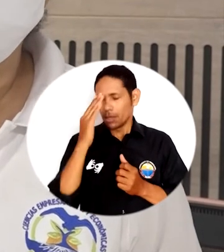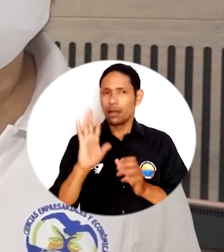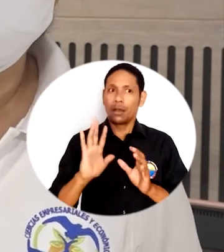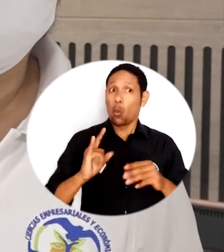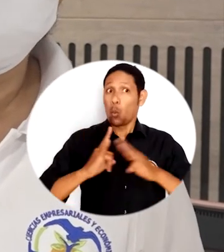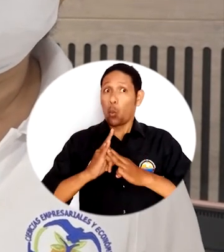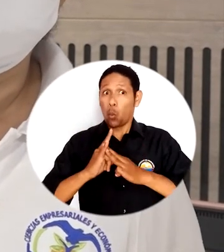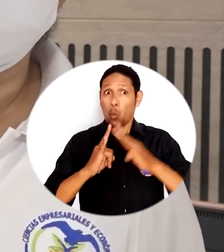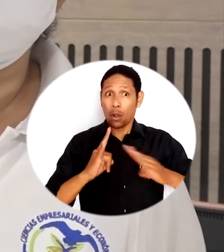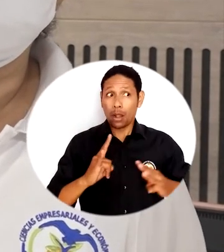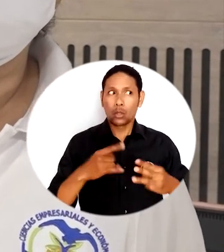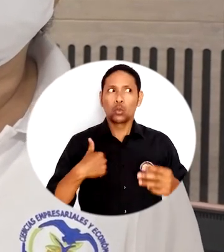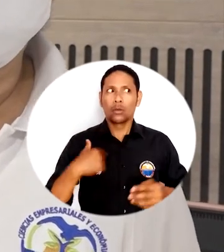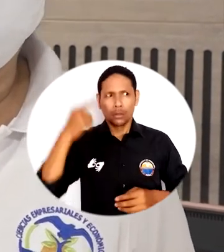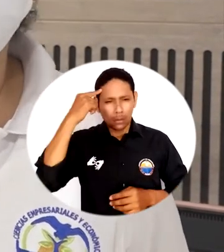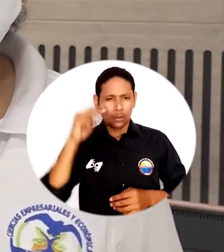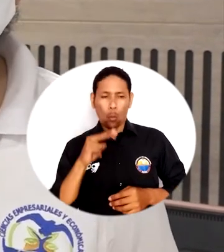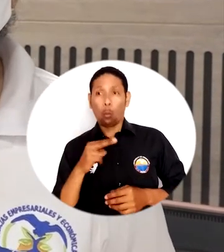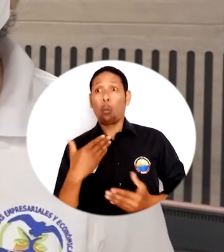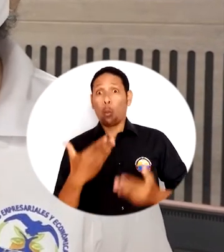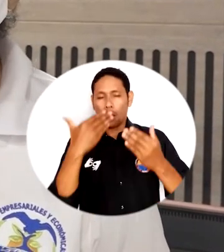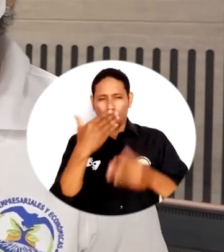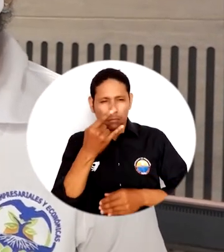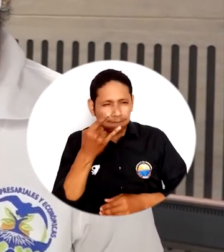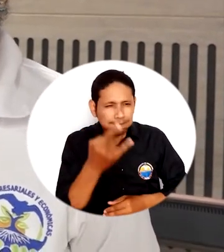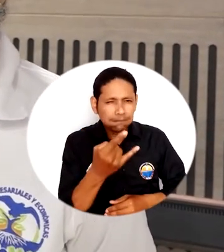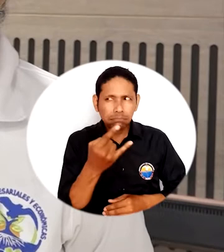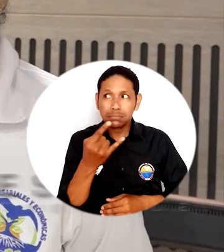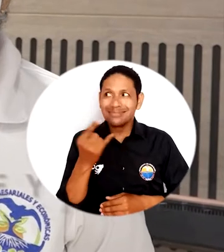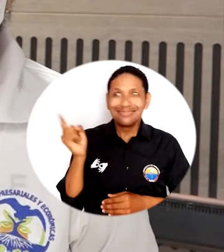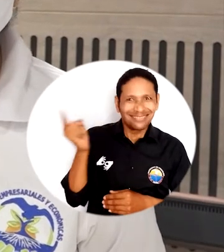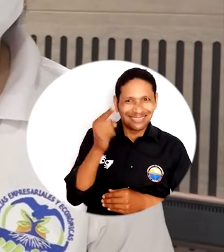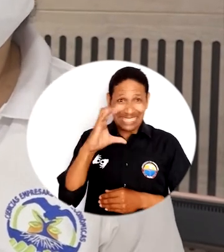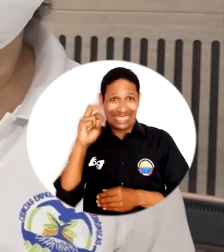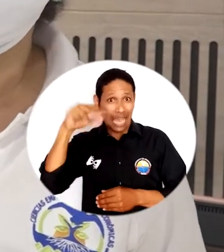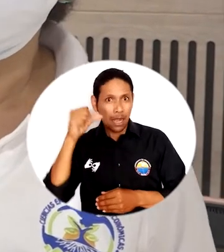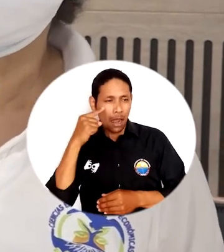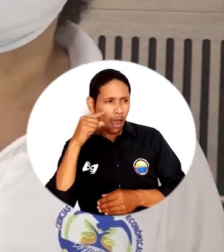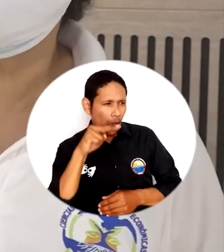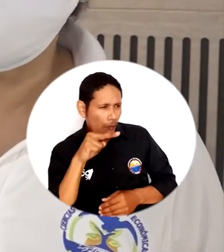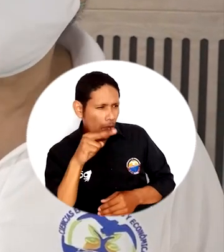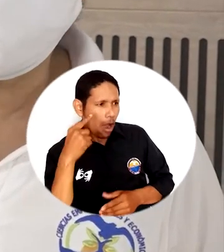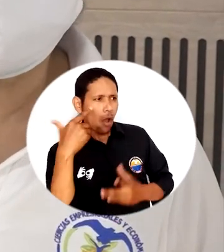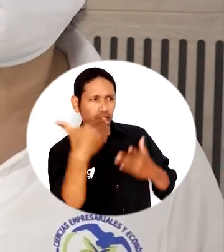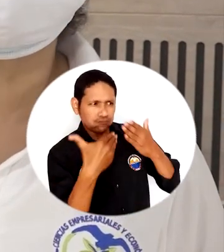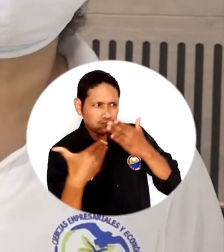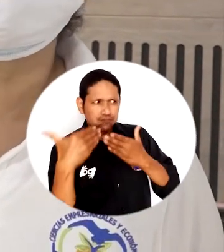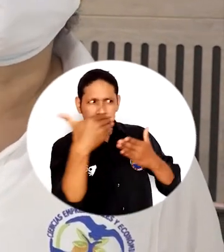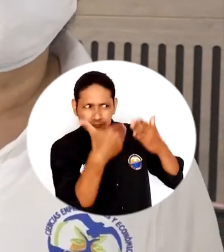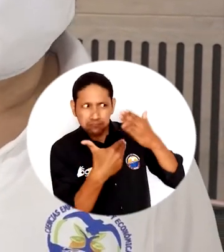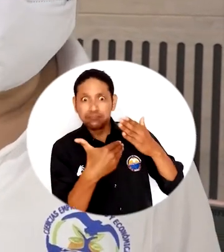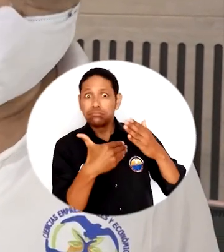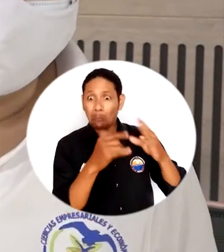Entonces la Universidad me llama mucho la atención cómo los pares hicieron esa lectura precisa